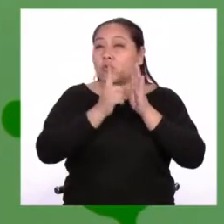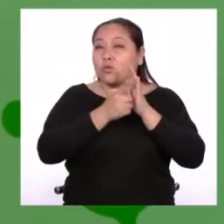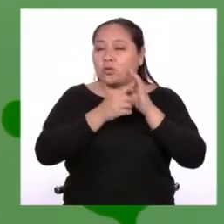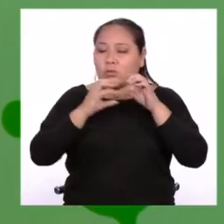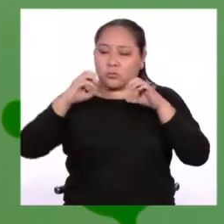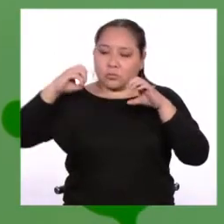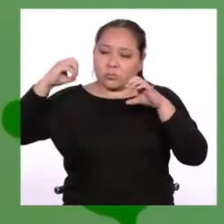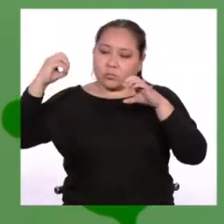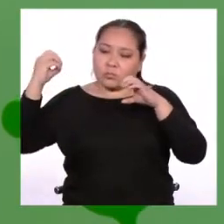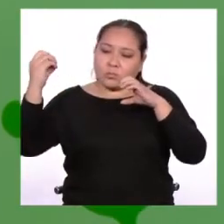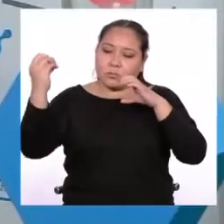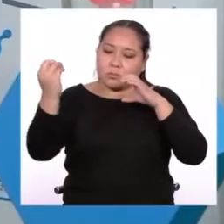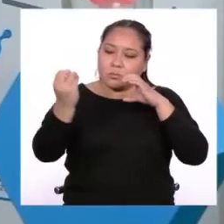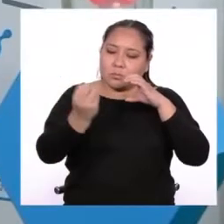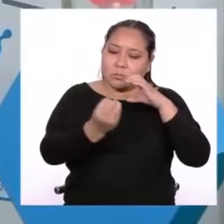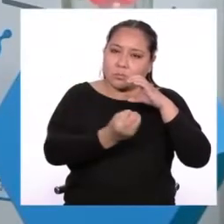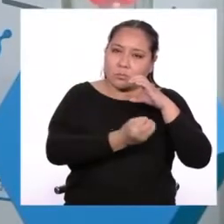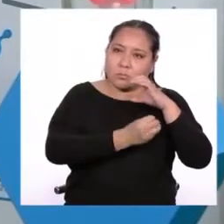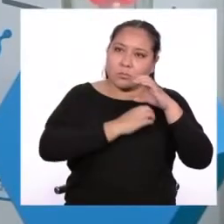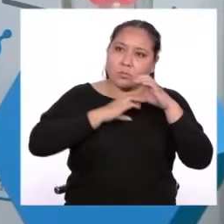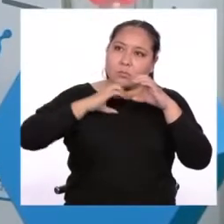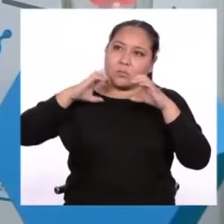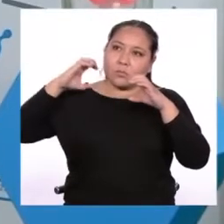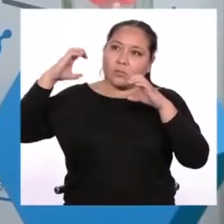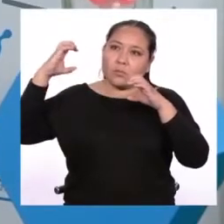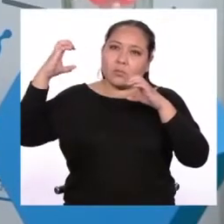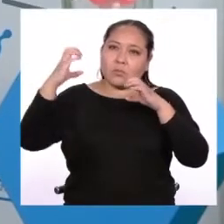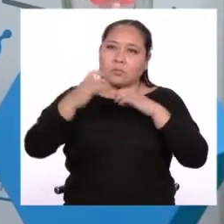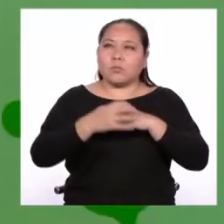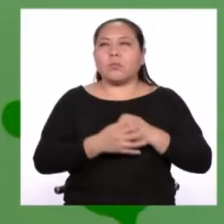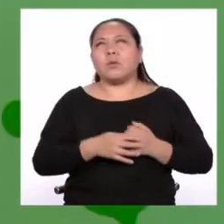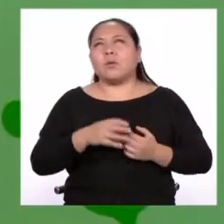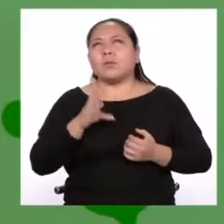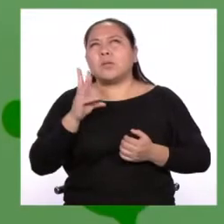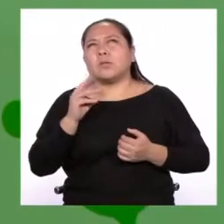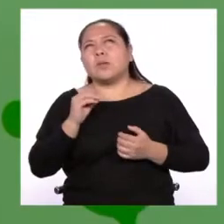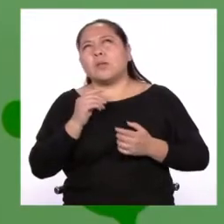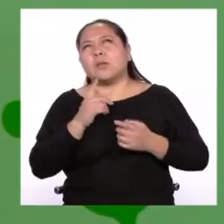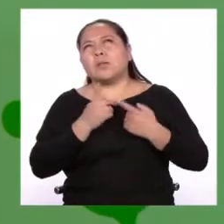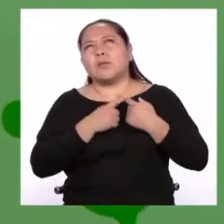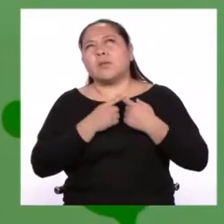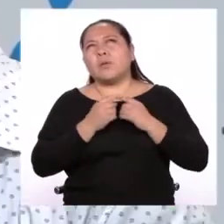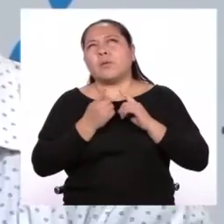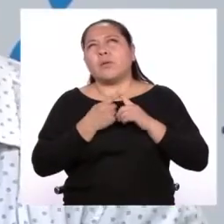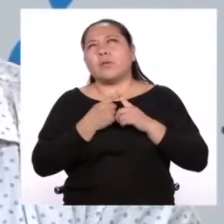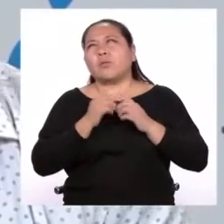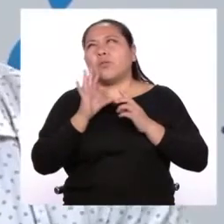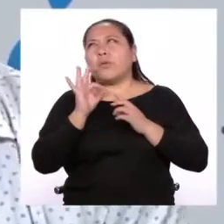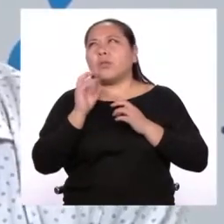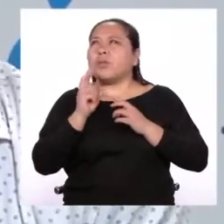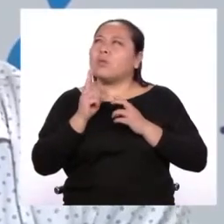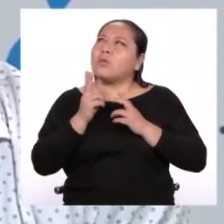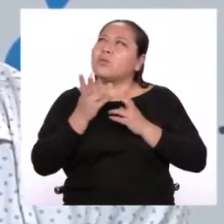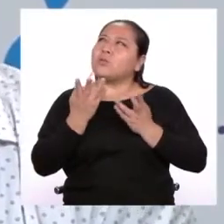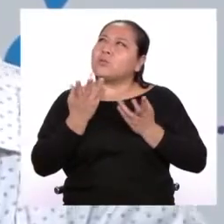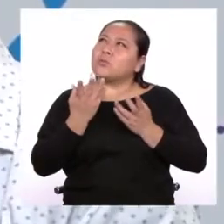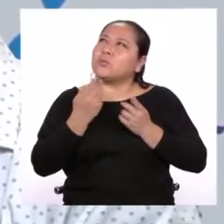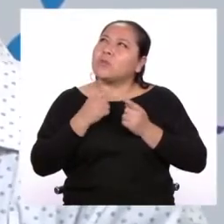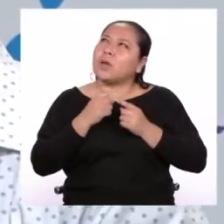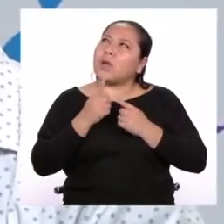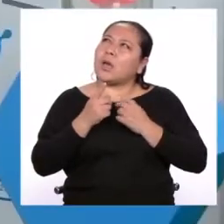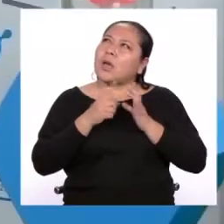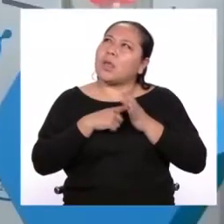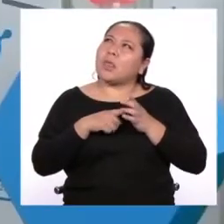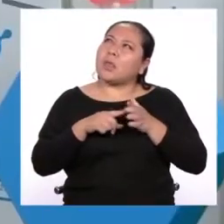minutos? Así es. Esos son como 60 minutos entre 24... no, por 92... entre